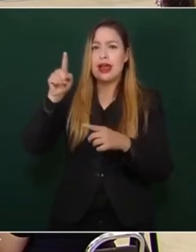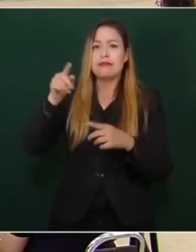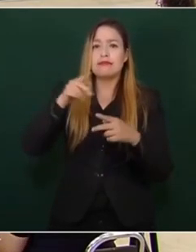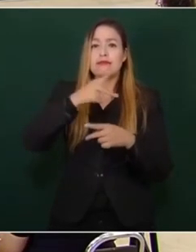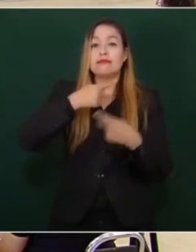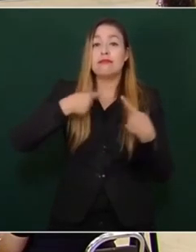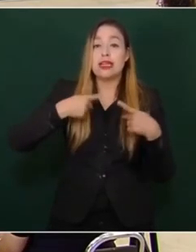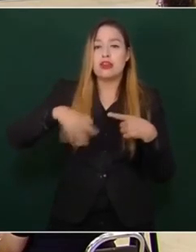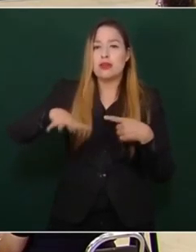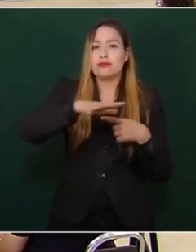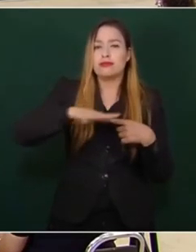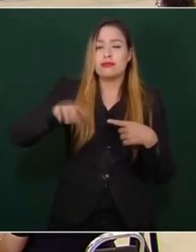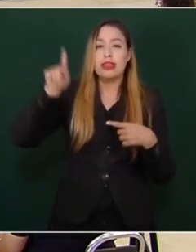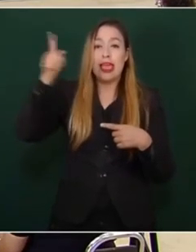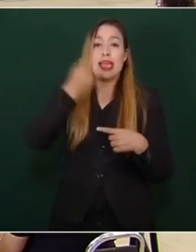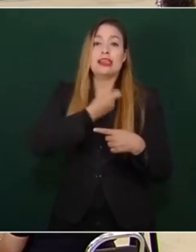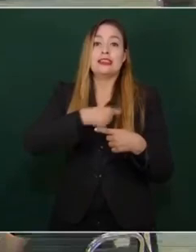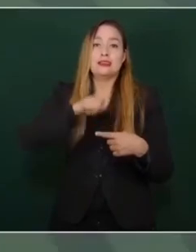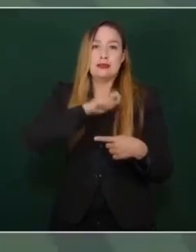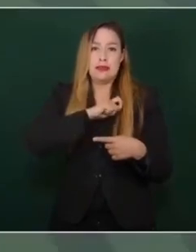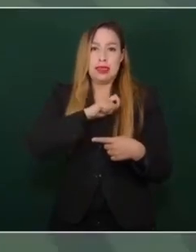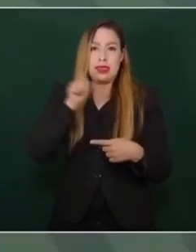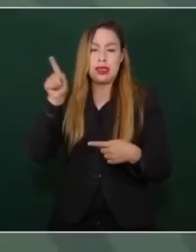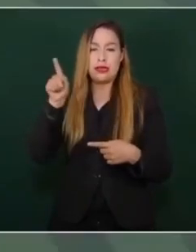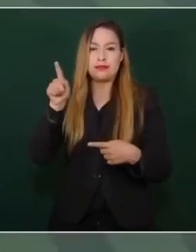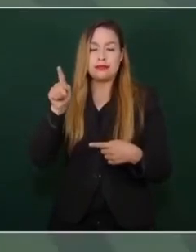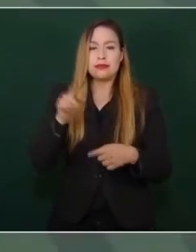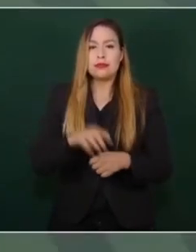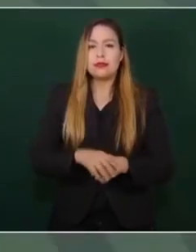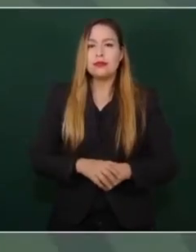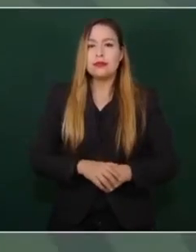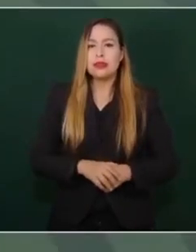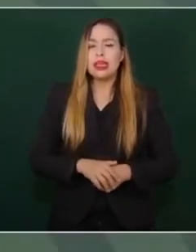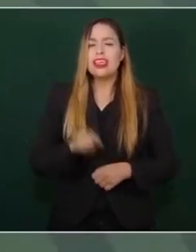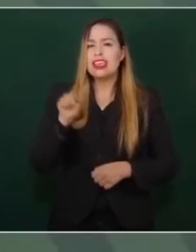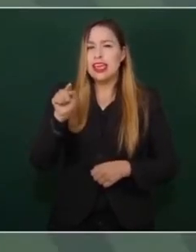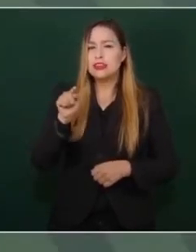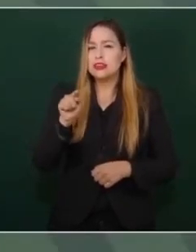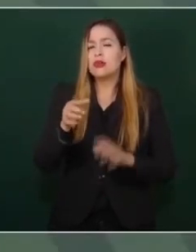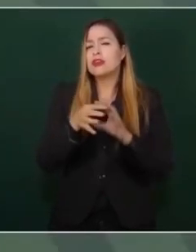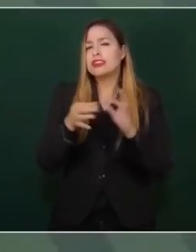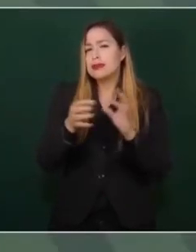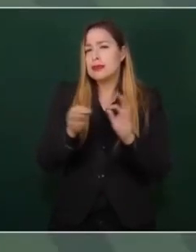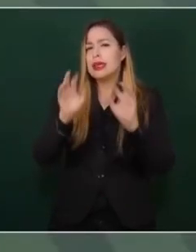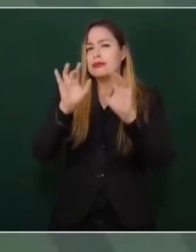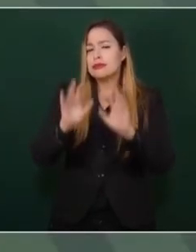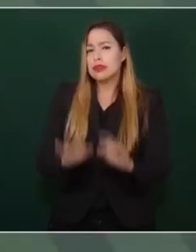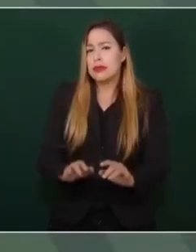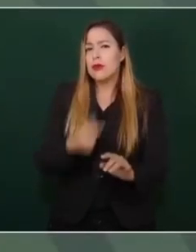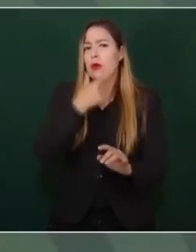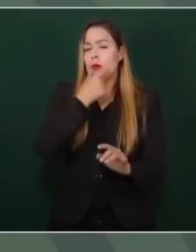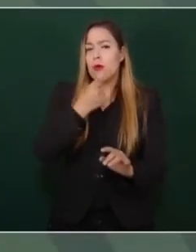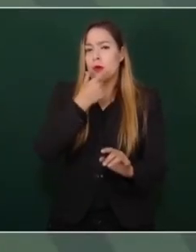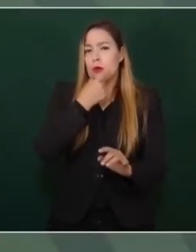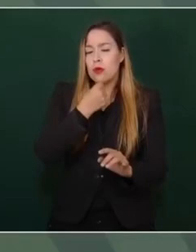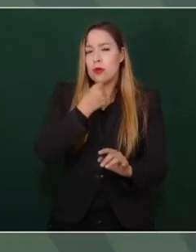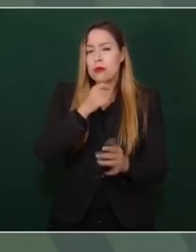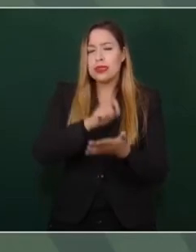ese gran escritor estadounidense que vivió en Cuba,